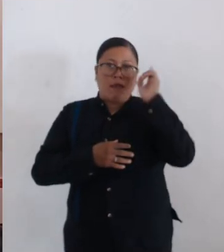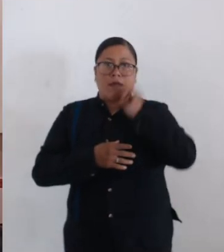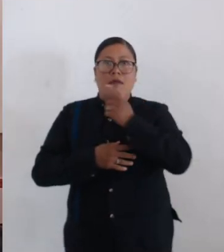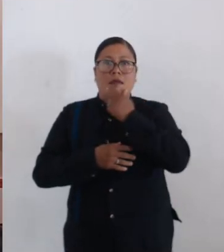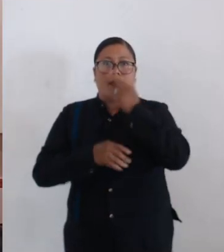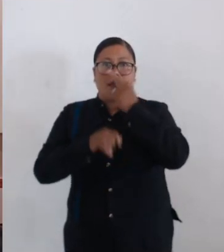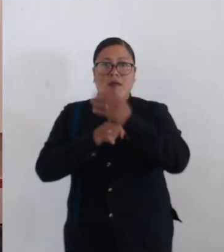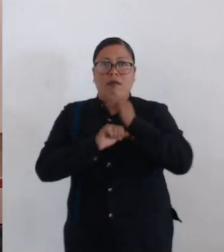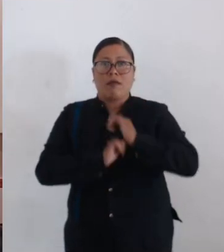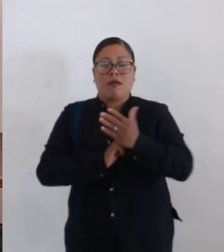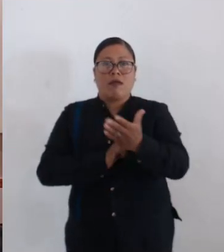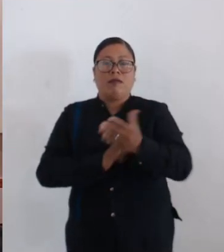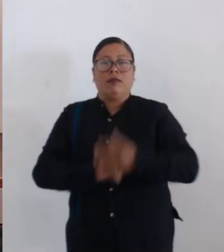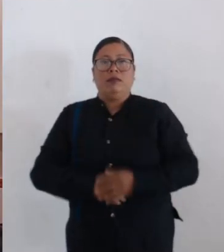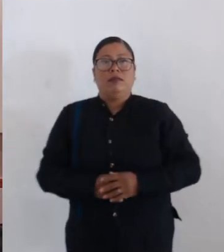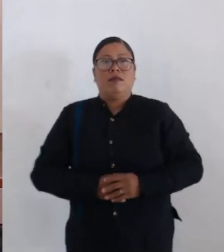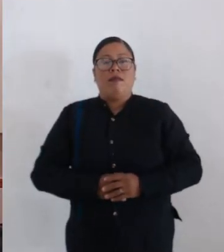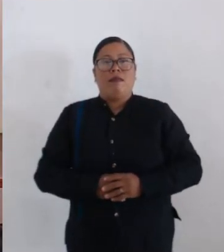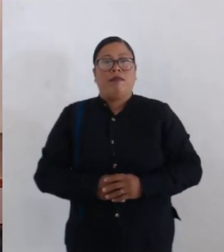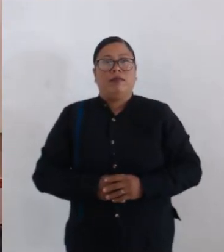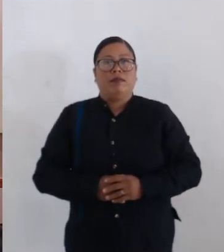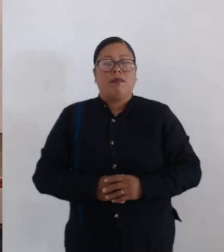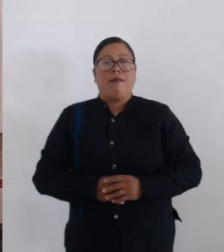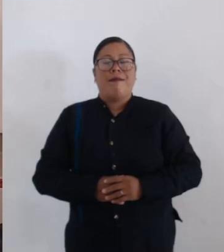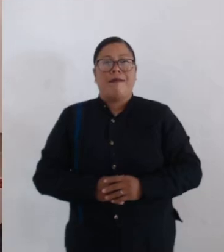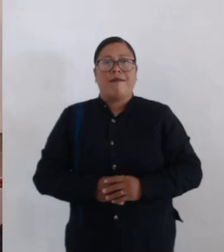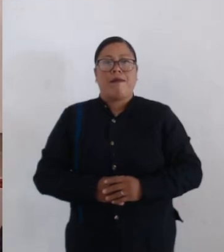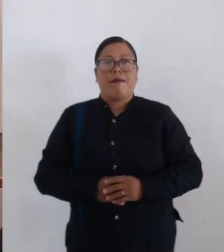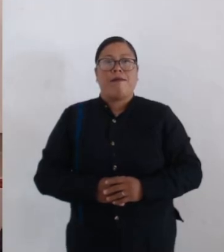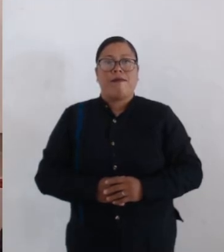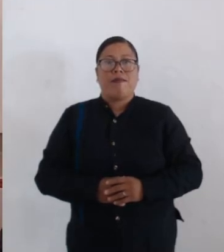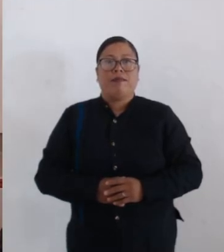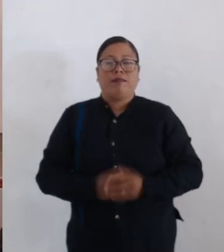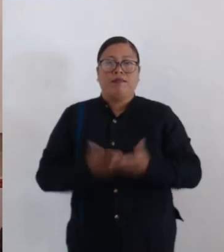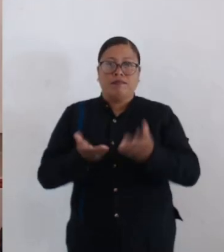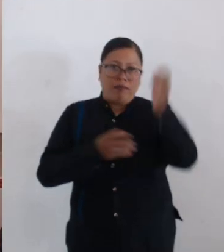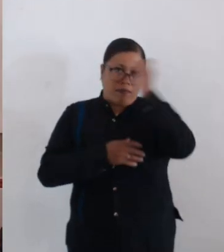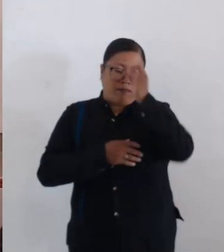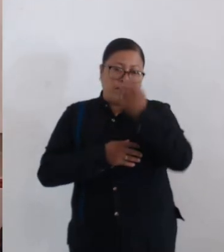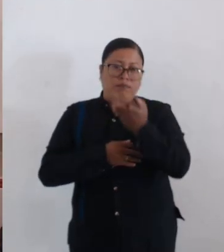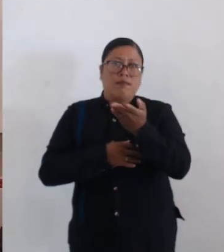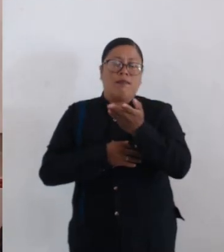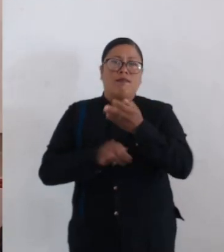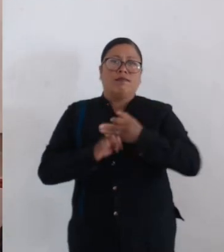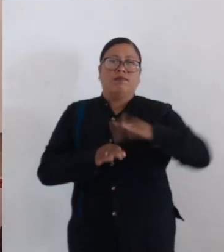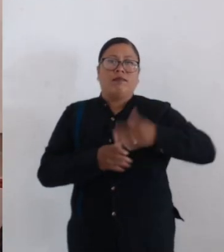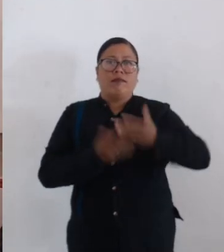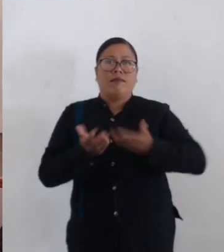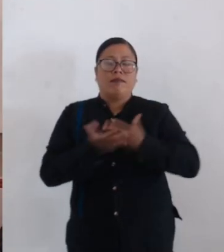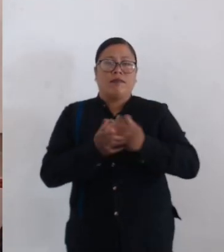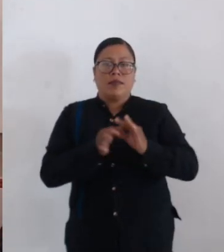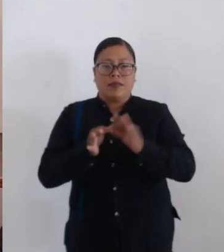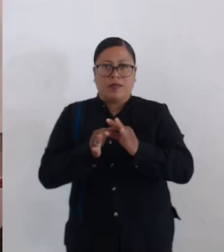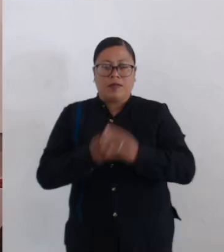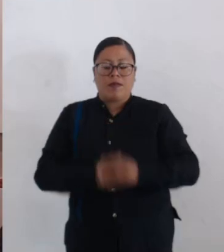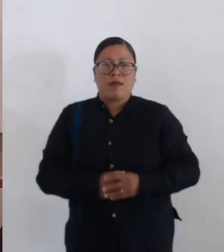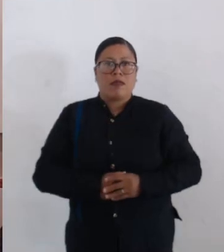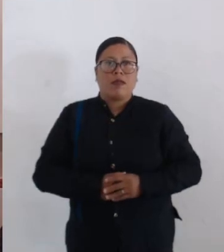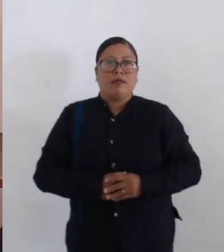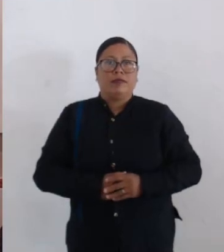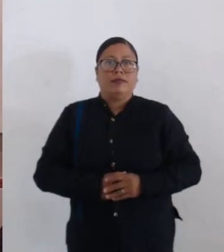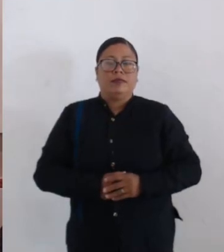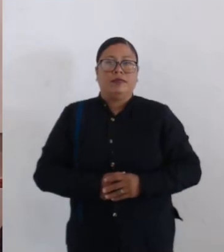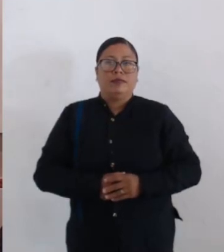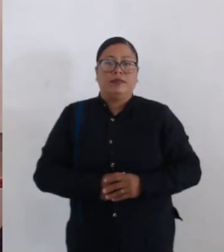consideración y de las señoras y señores concejales. Nombre de la aprobación de este honorable cabildo, el dictamen con el que acaba de dar cuenta. Con su